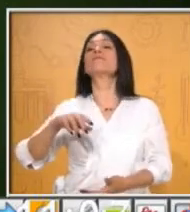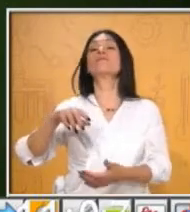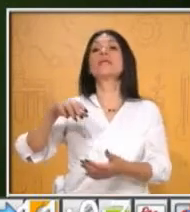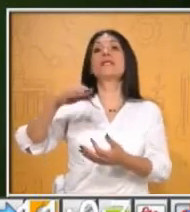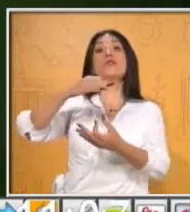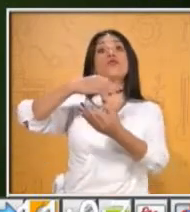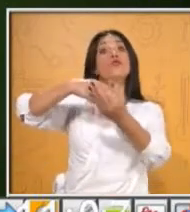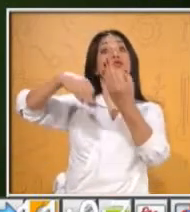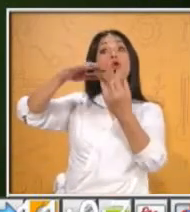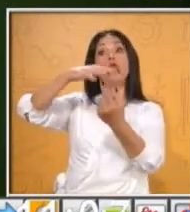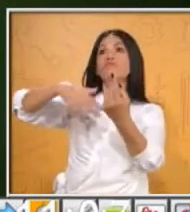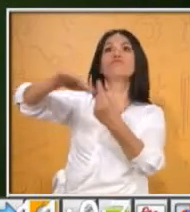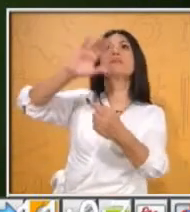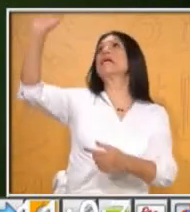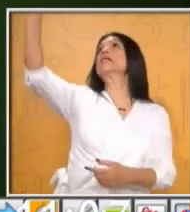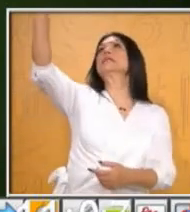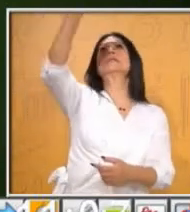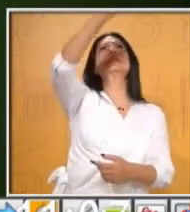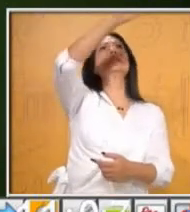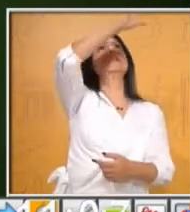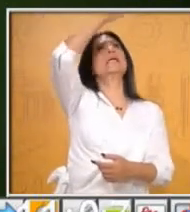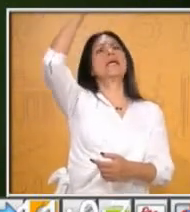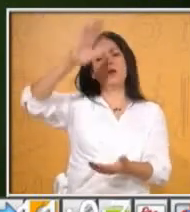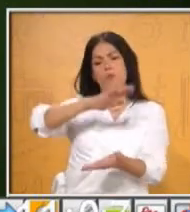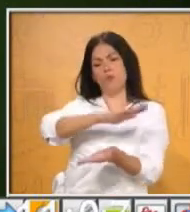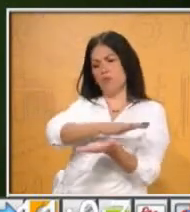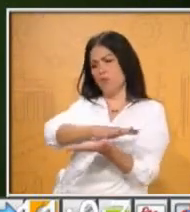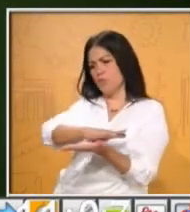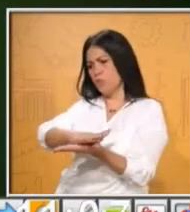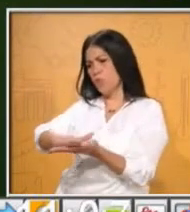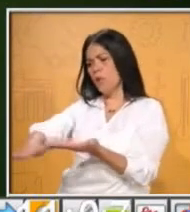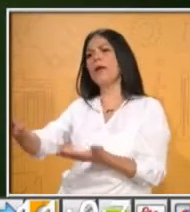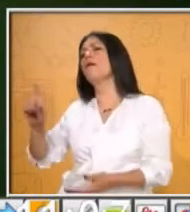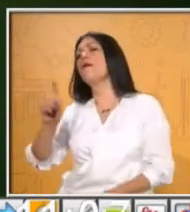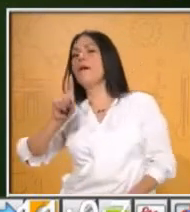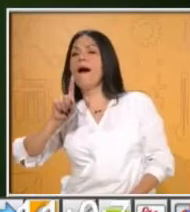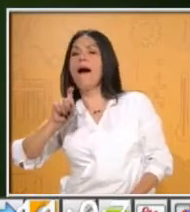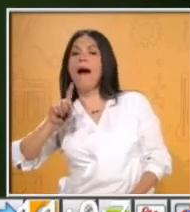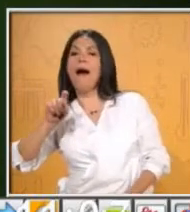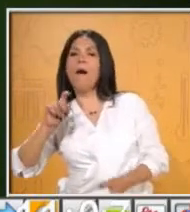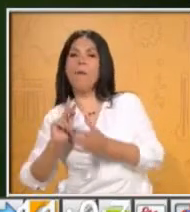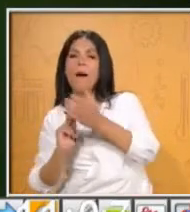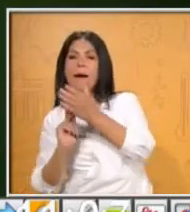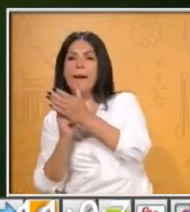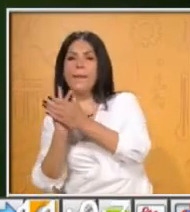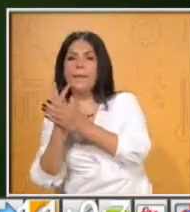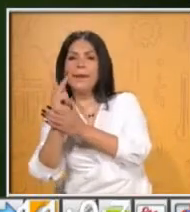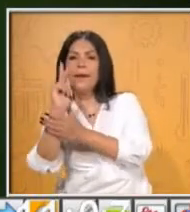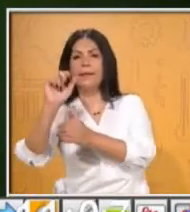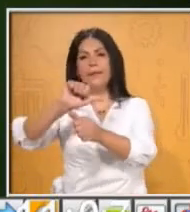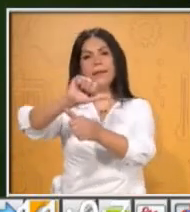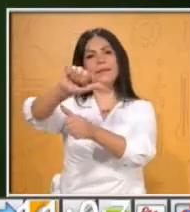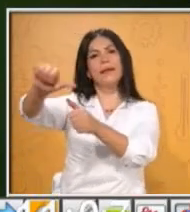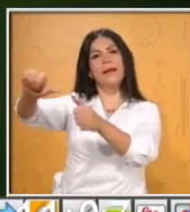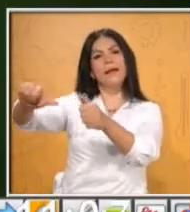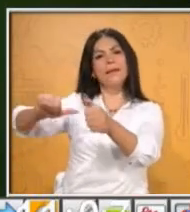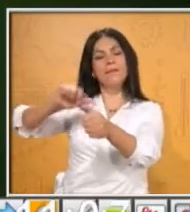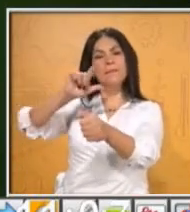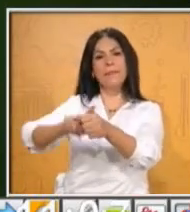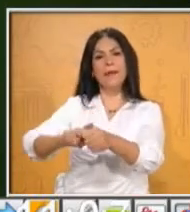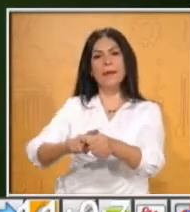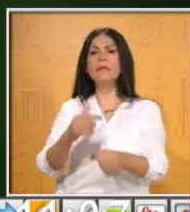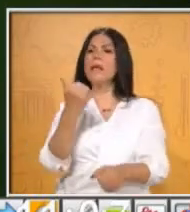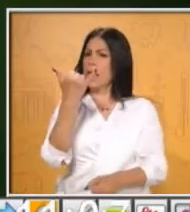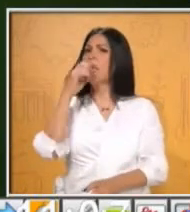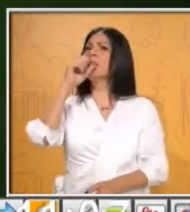está compuesto por el cielo, el suelo, el agua, las plantas, los animales, además de las personas que